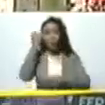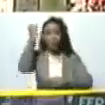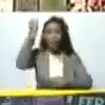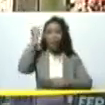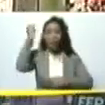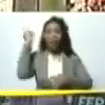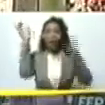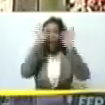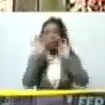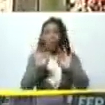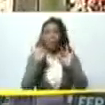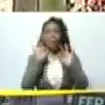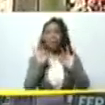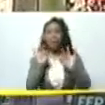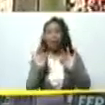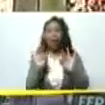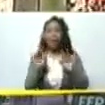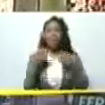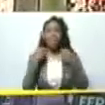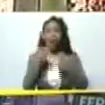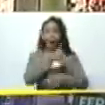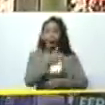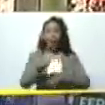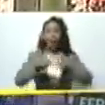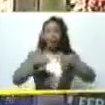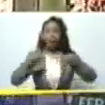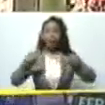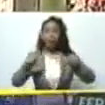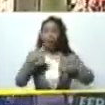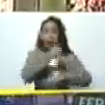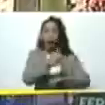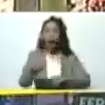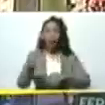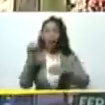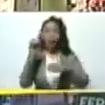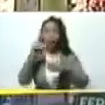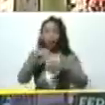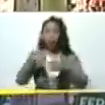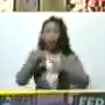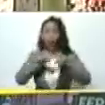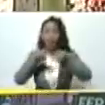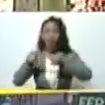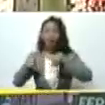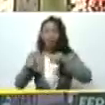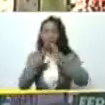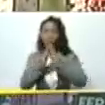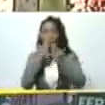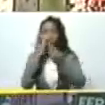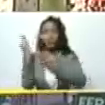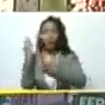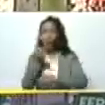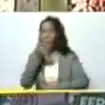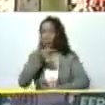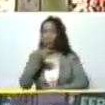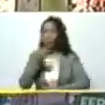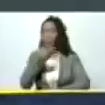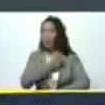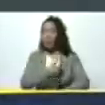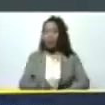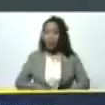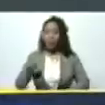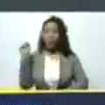fórmulas especiales para cada tierra para cada cultivo Tarek por favor buenas tardes presidente en efecto